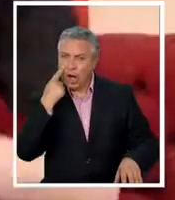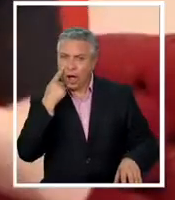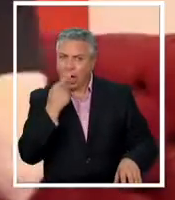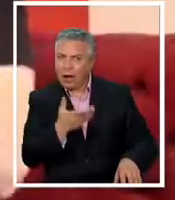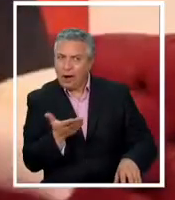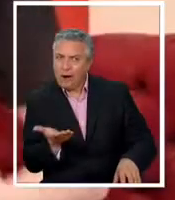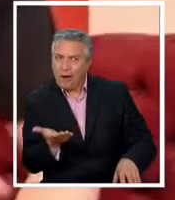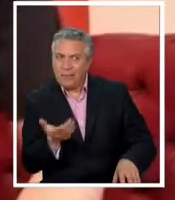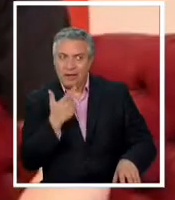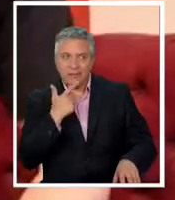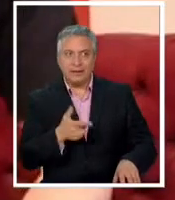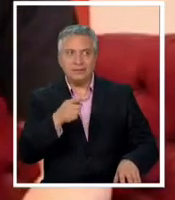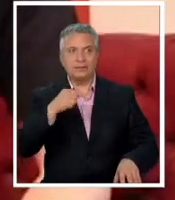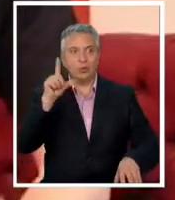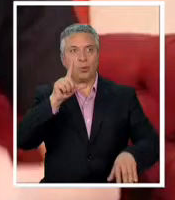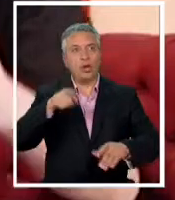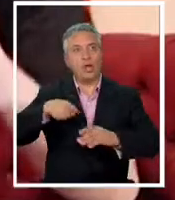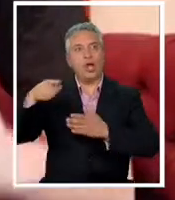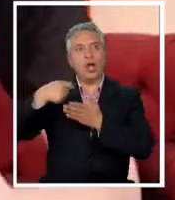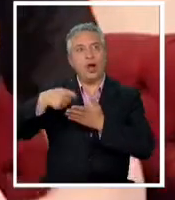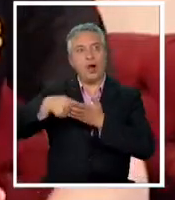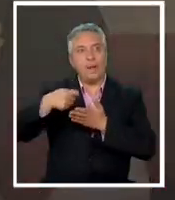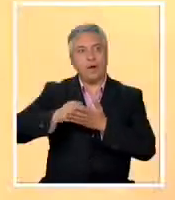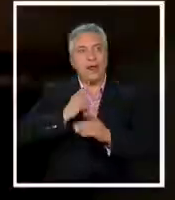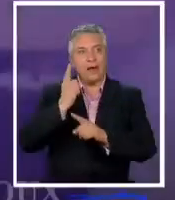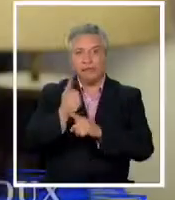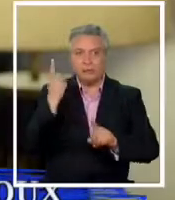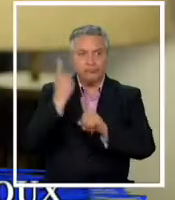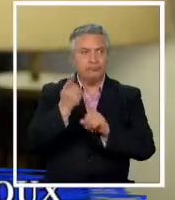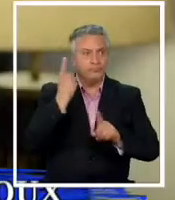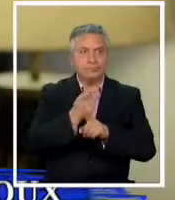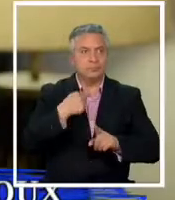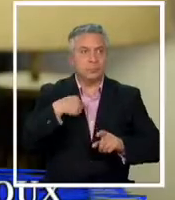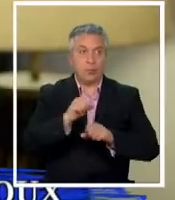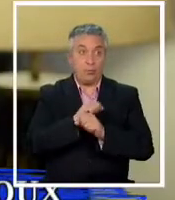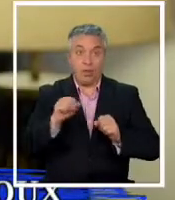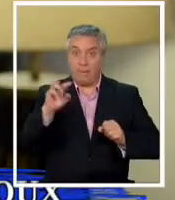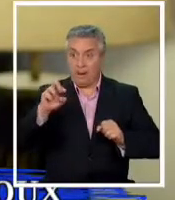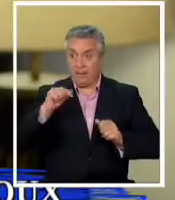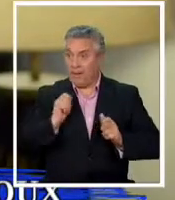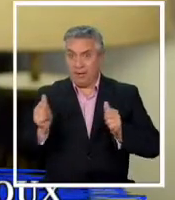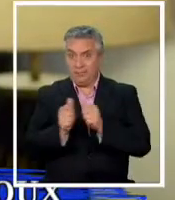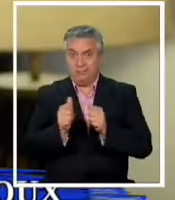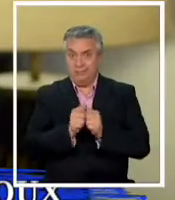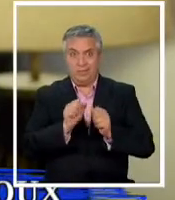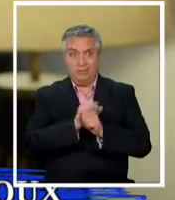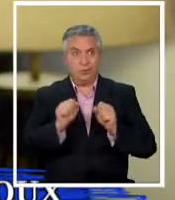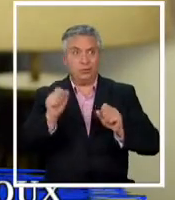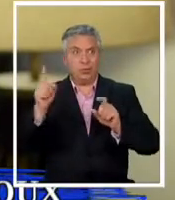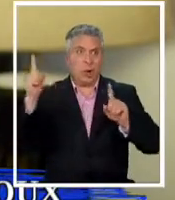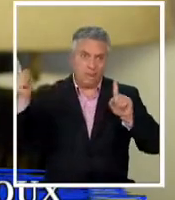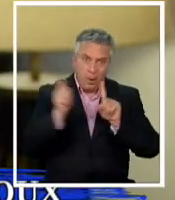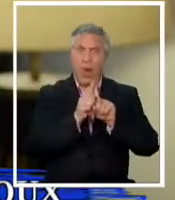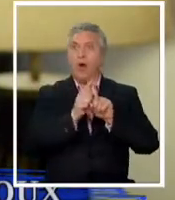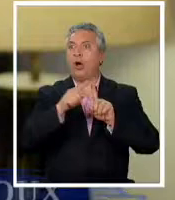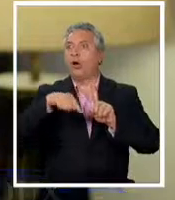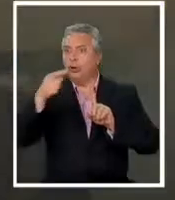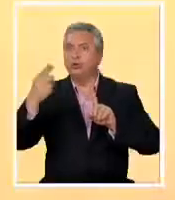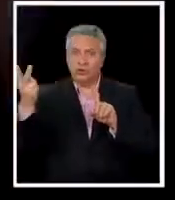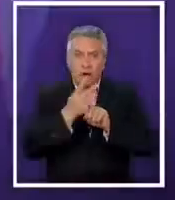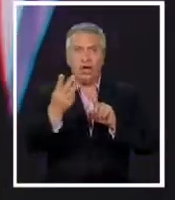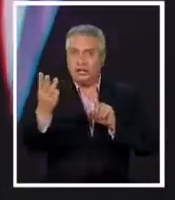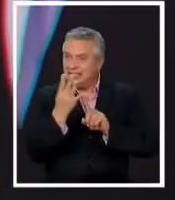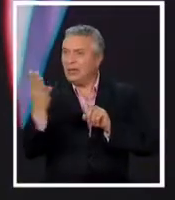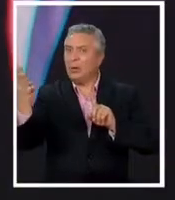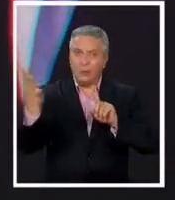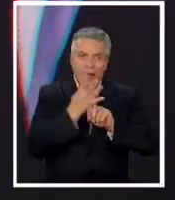el lunes a comprar algo y se le acercaba yo no podía estar con mi papá se le acercaba una persona dos, tres,